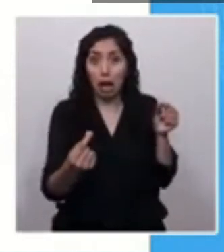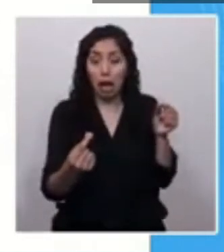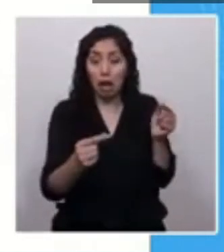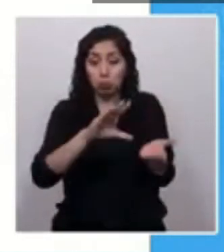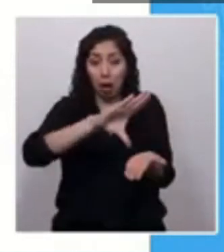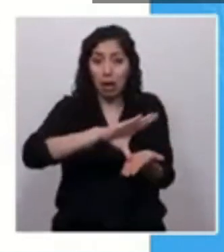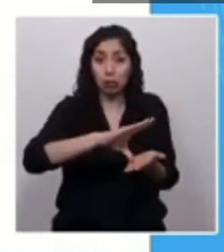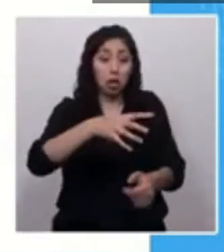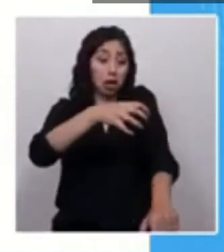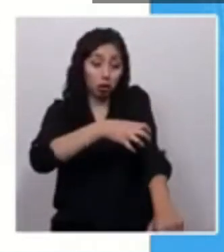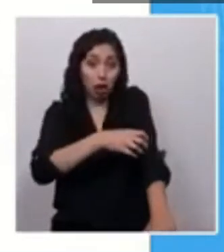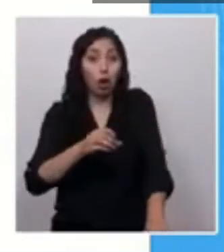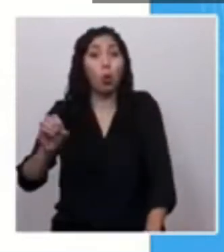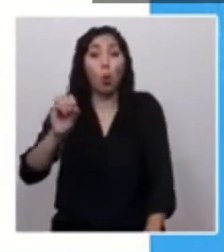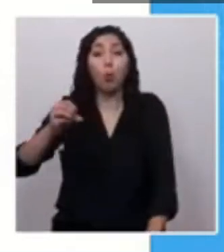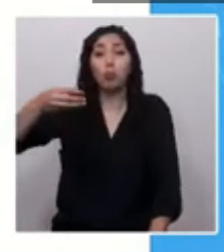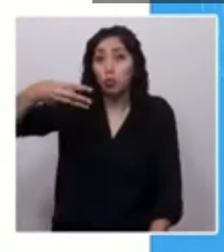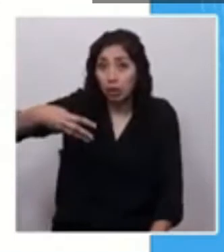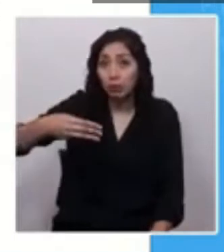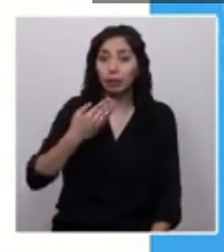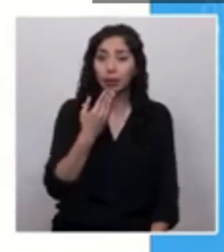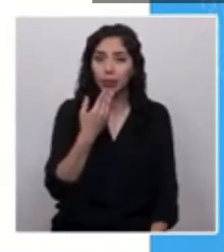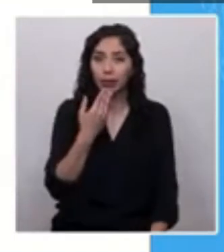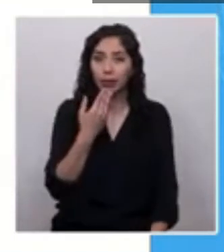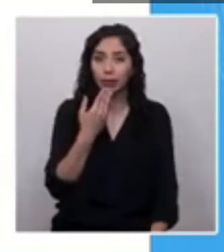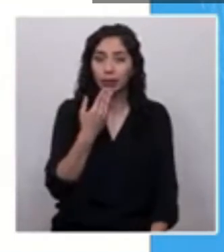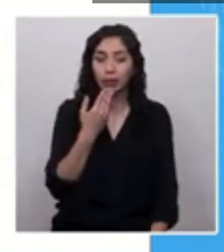Insistimos de forma vinculante. Siguiente, por favor.